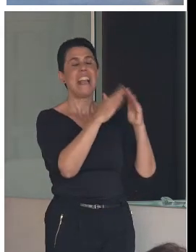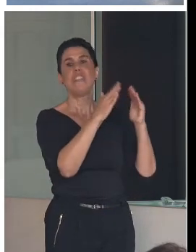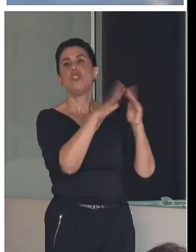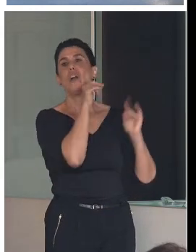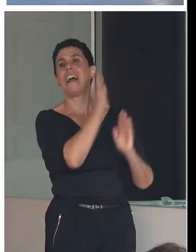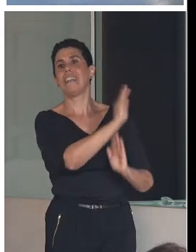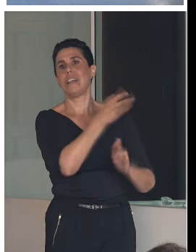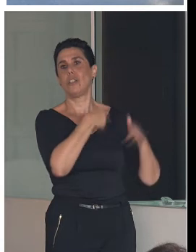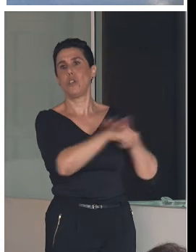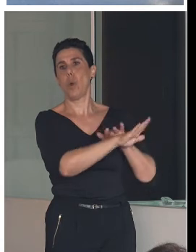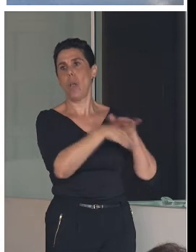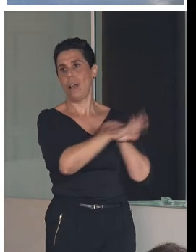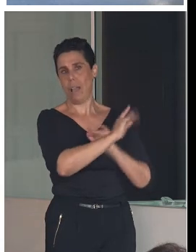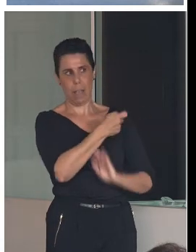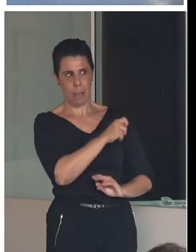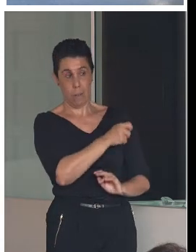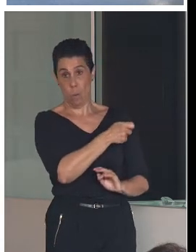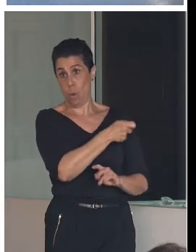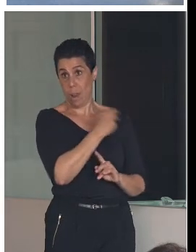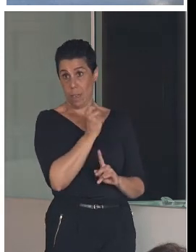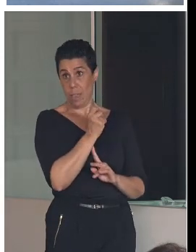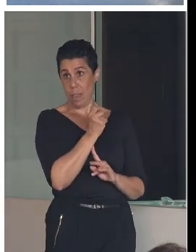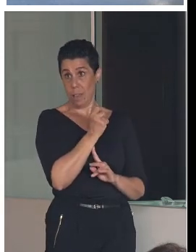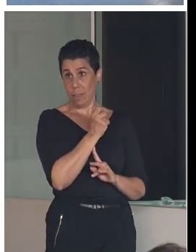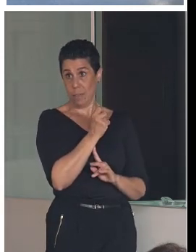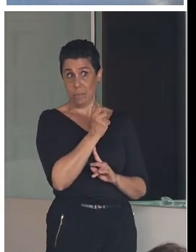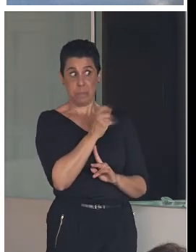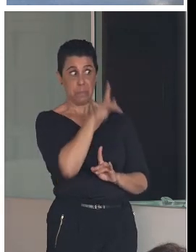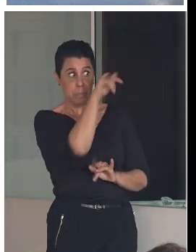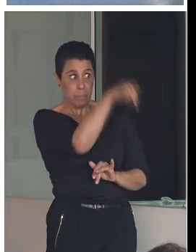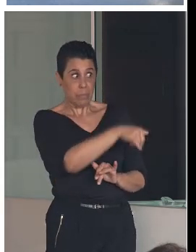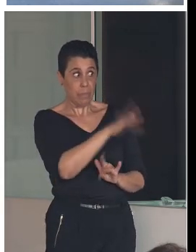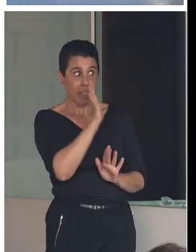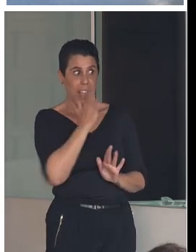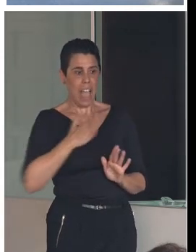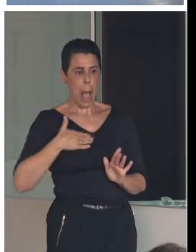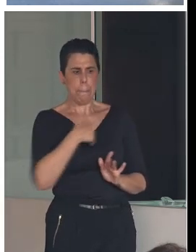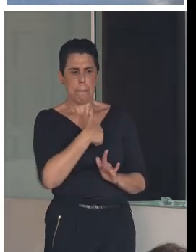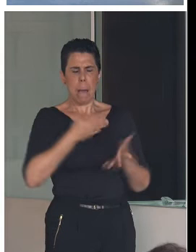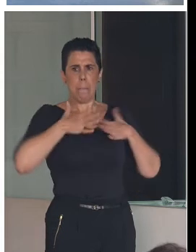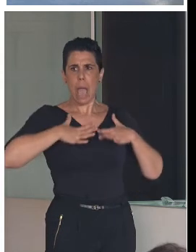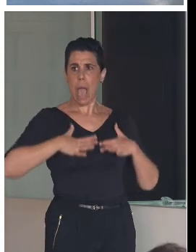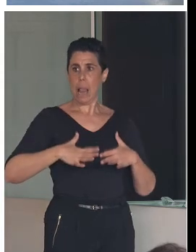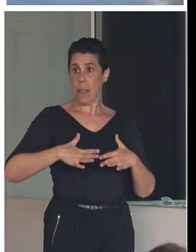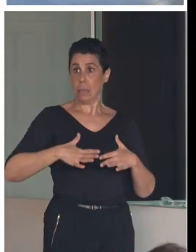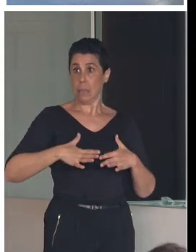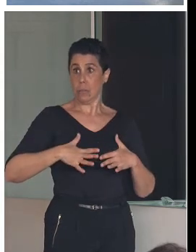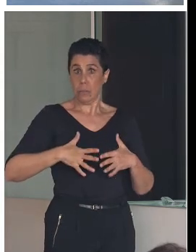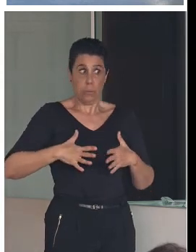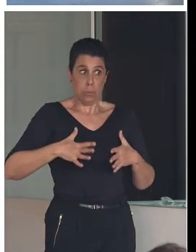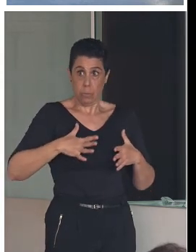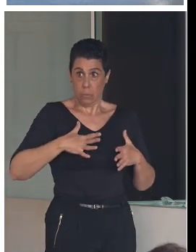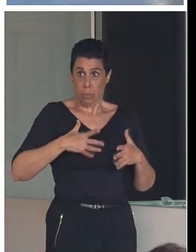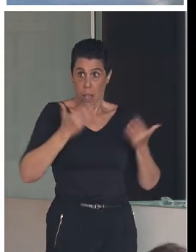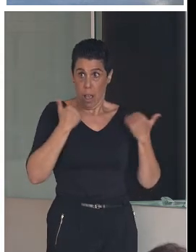y que ha adquirido un rol que no le corresponde, pero que lo hace porque